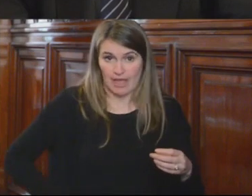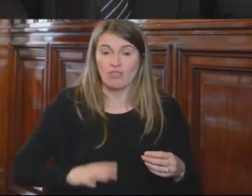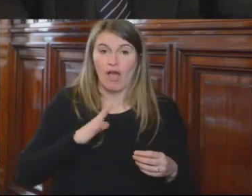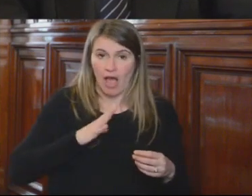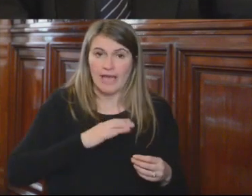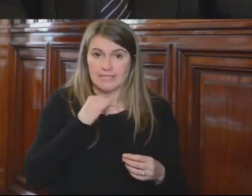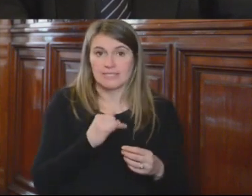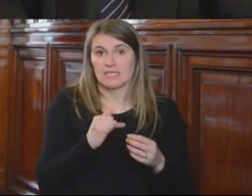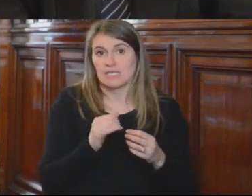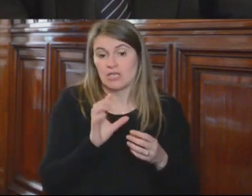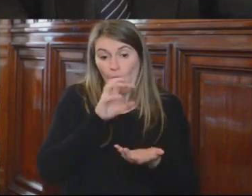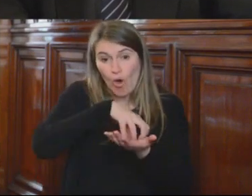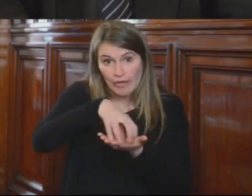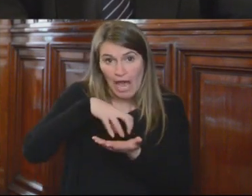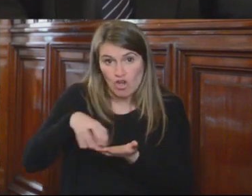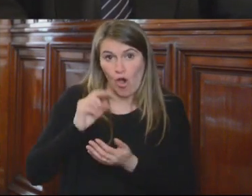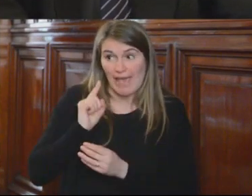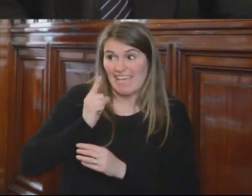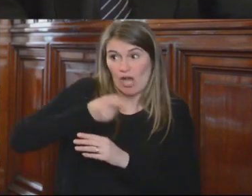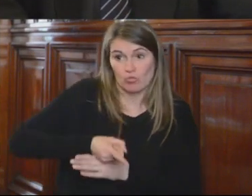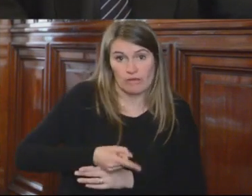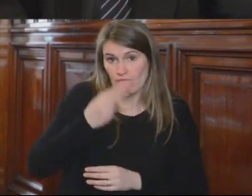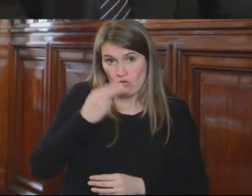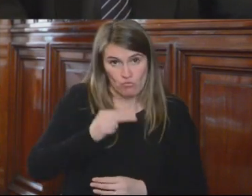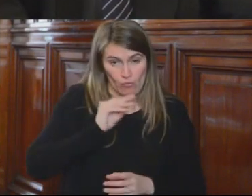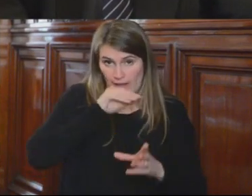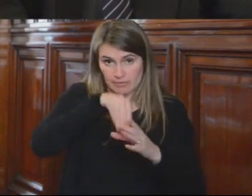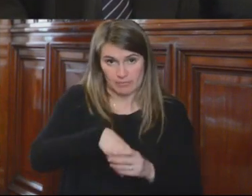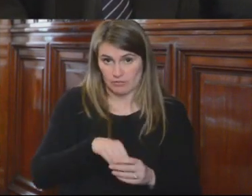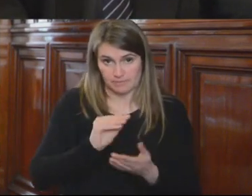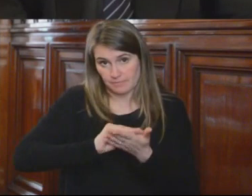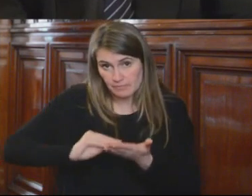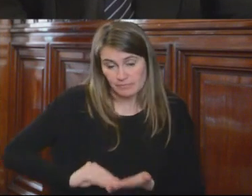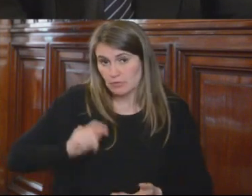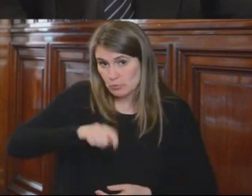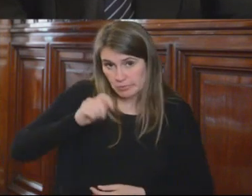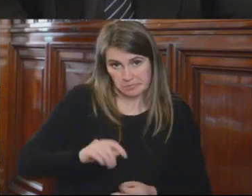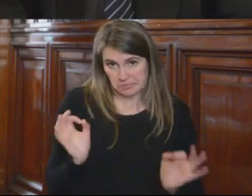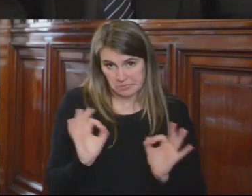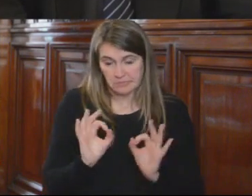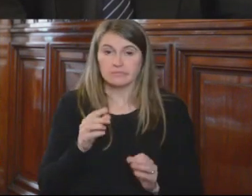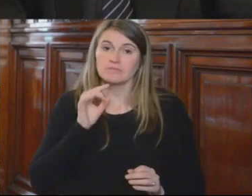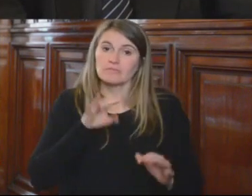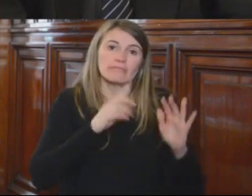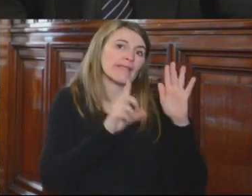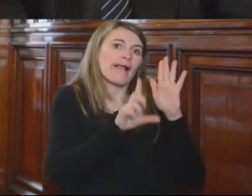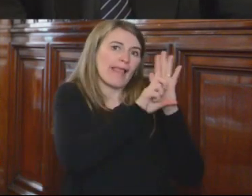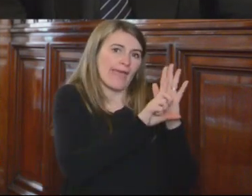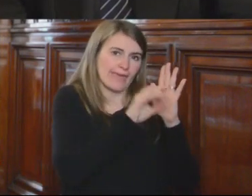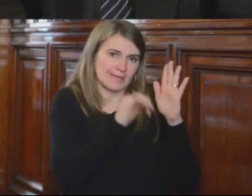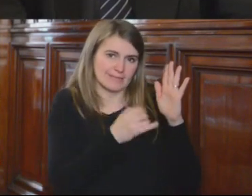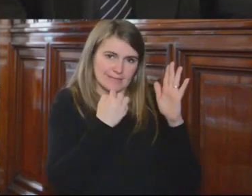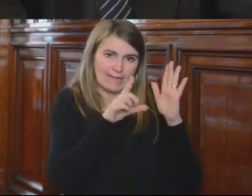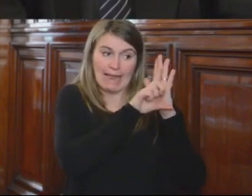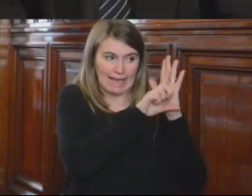ejecutivo jamás ha intervenido en las funciones de Administración de Justicia, salvo las establecidas por una ley expresa, en este